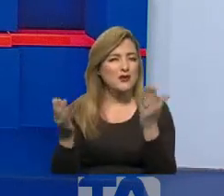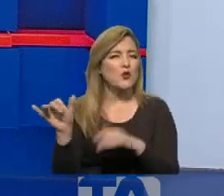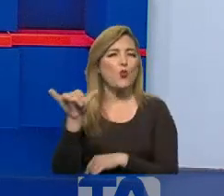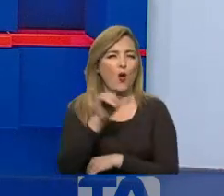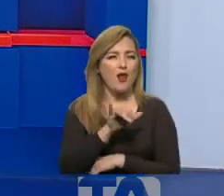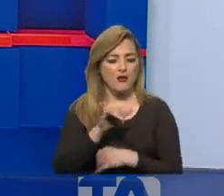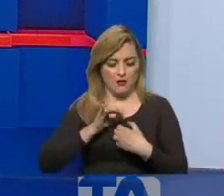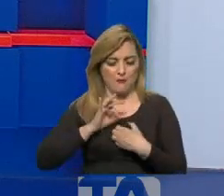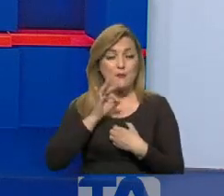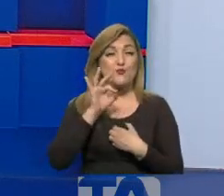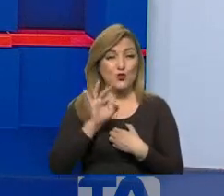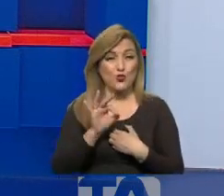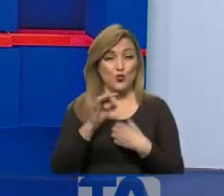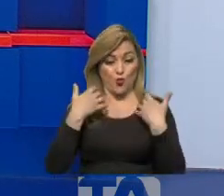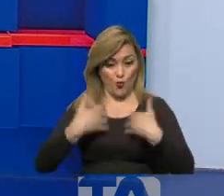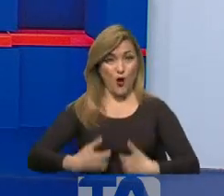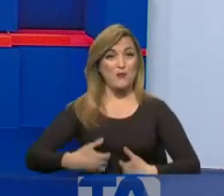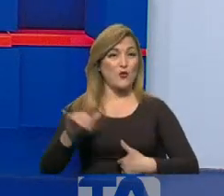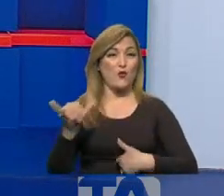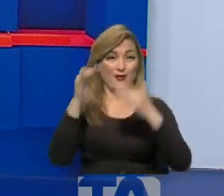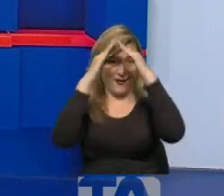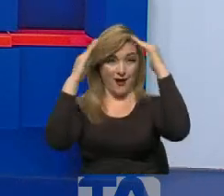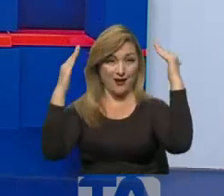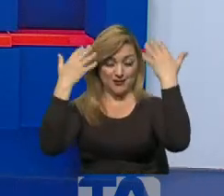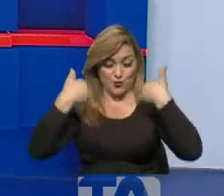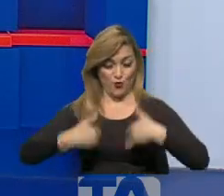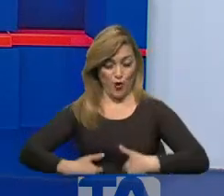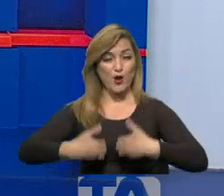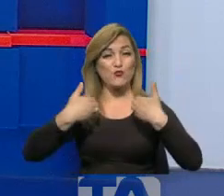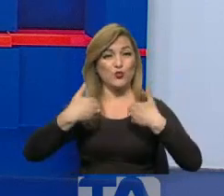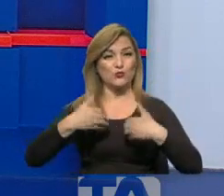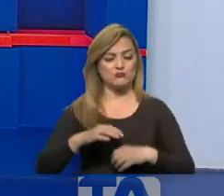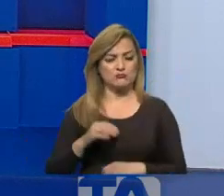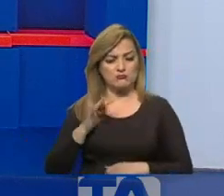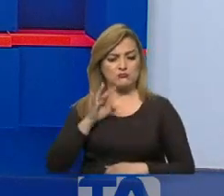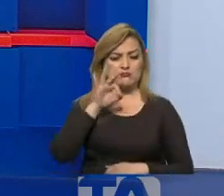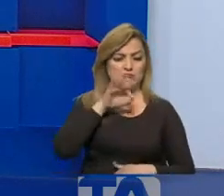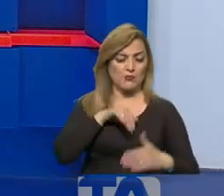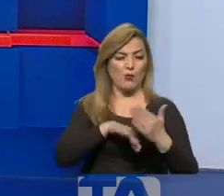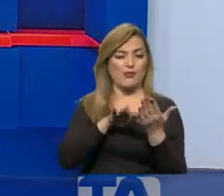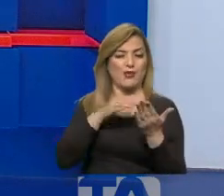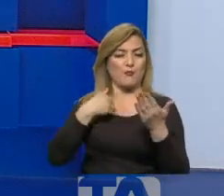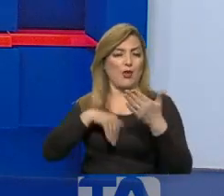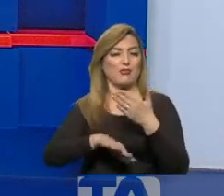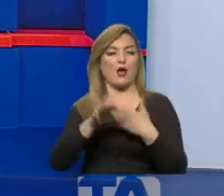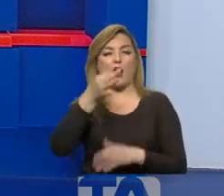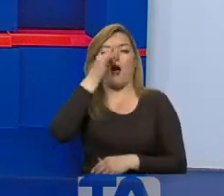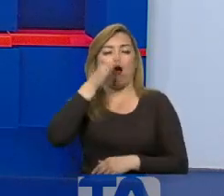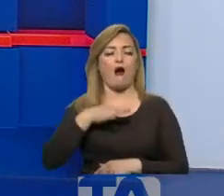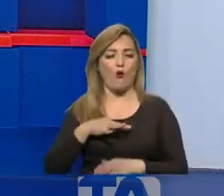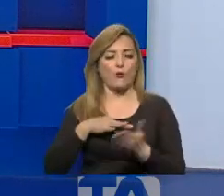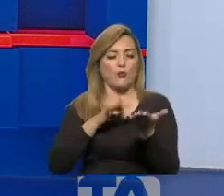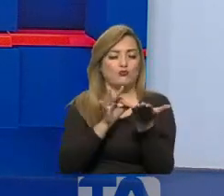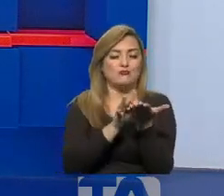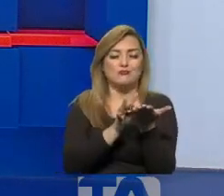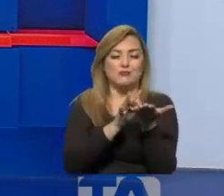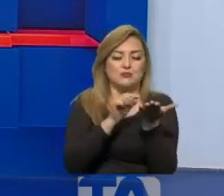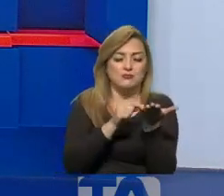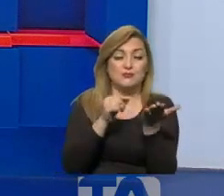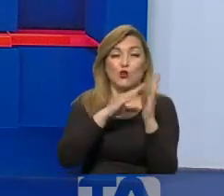el virus podría adaptarse a una nueva realidad, a un nuevo ambiente y estas mutaciones le confieren